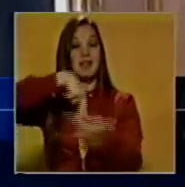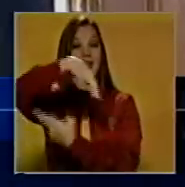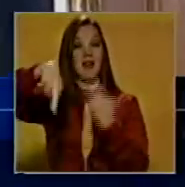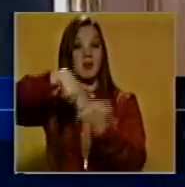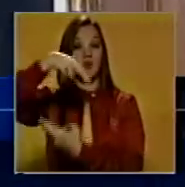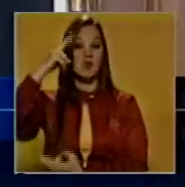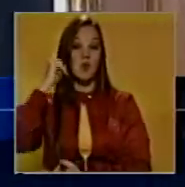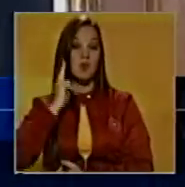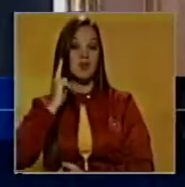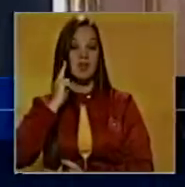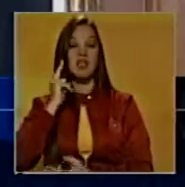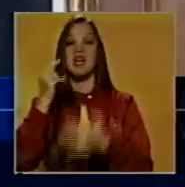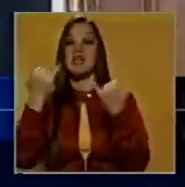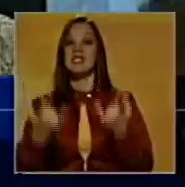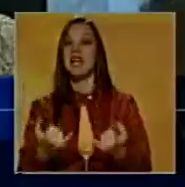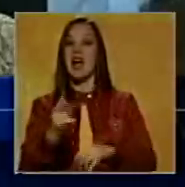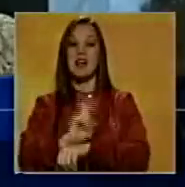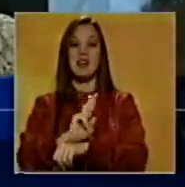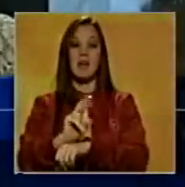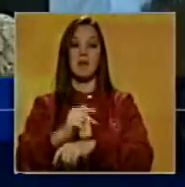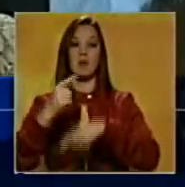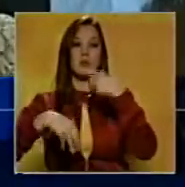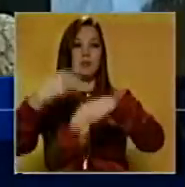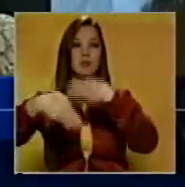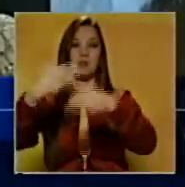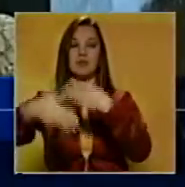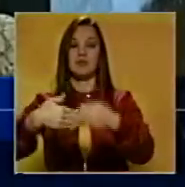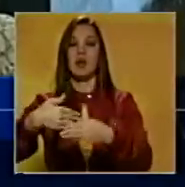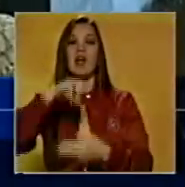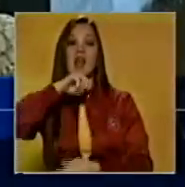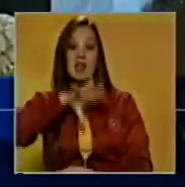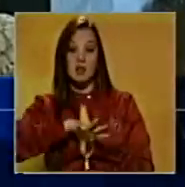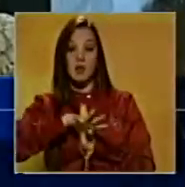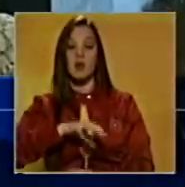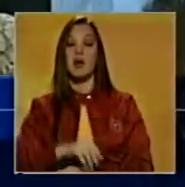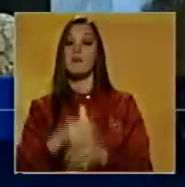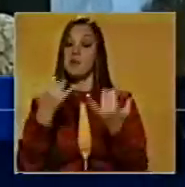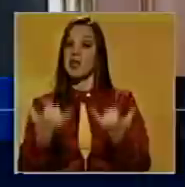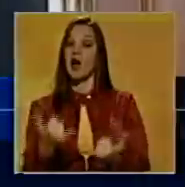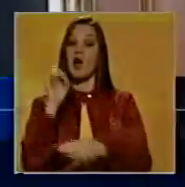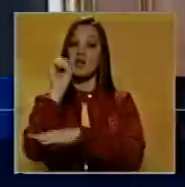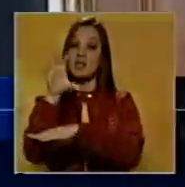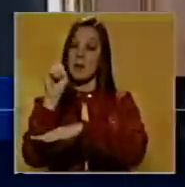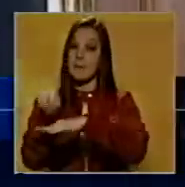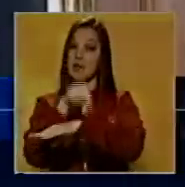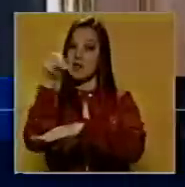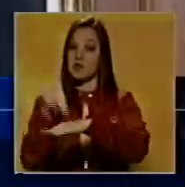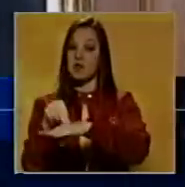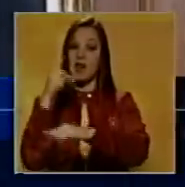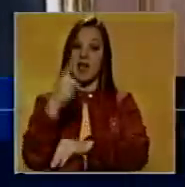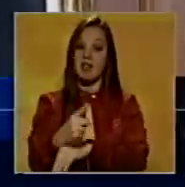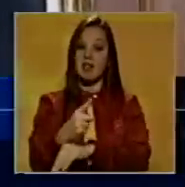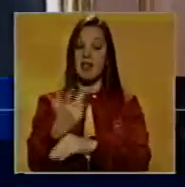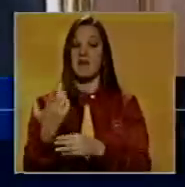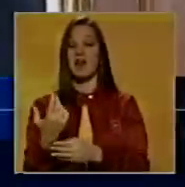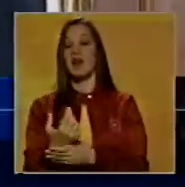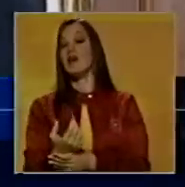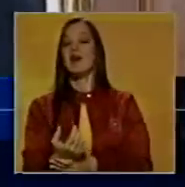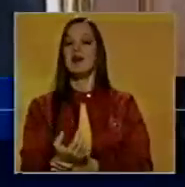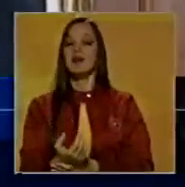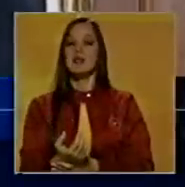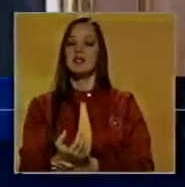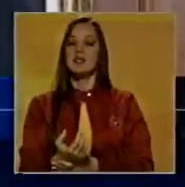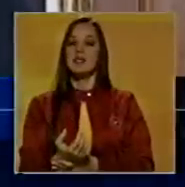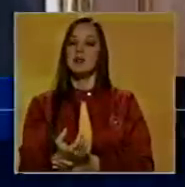Se han acelerado los tiempos históricos. Tan acelerado. Y el bloque parlamentario tiene que estar a la velocidad, a la altura y en la intensidad